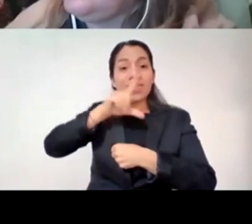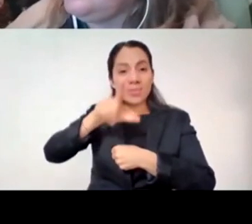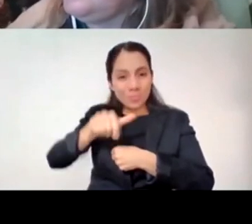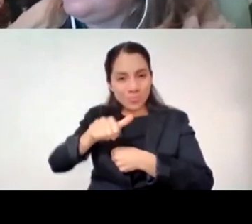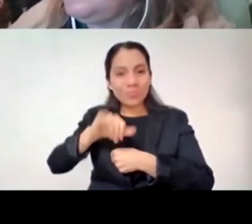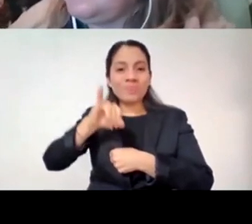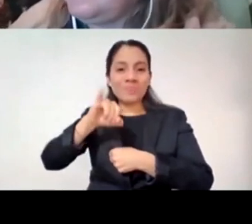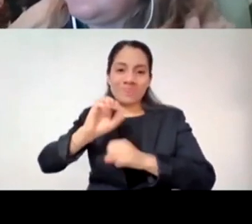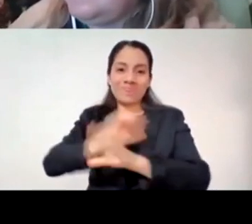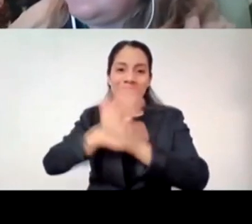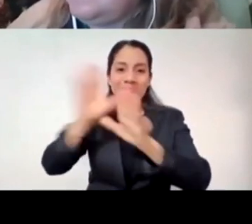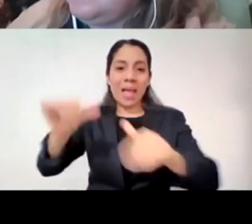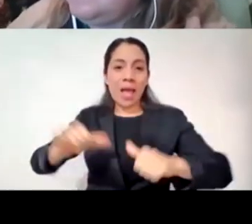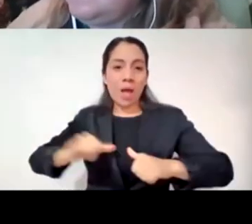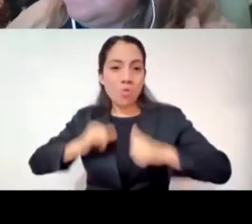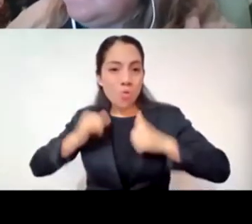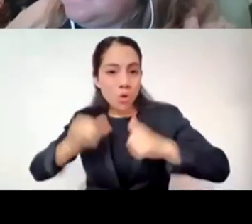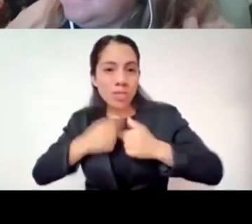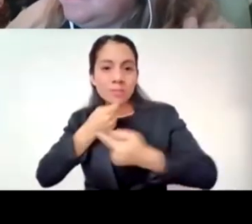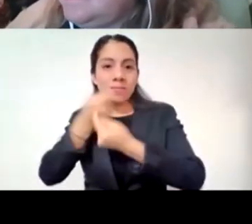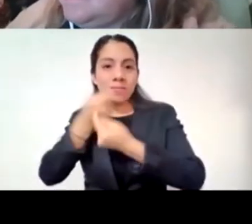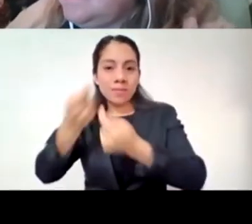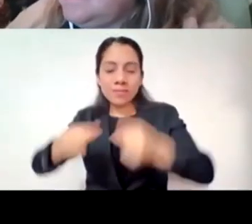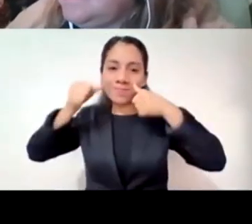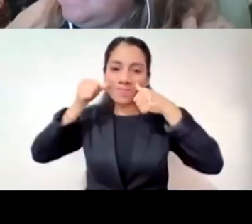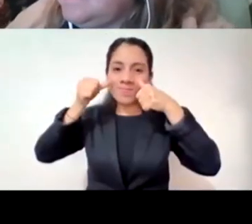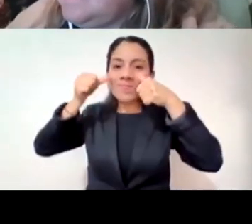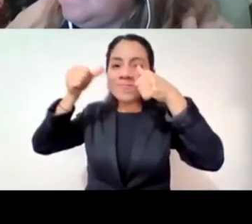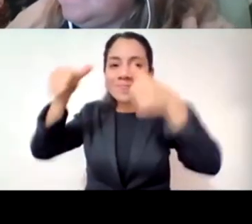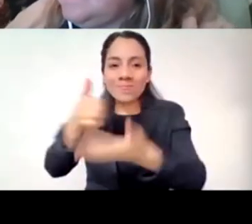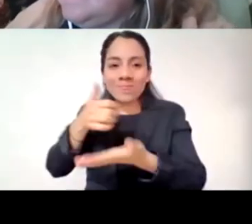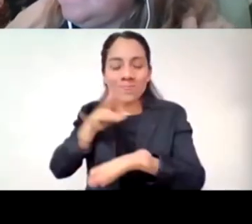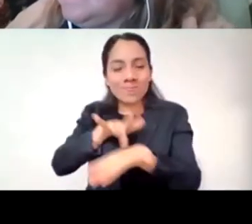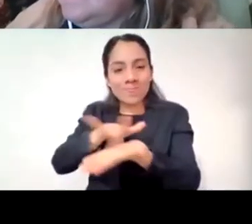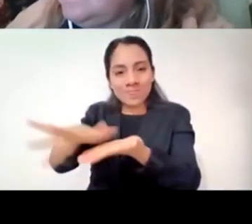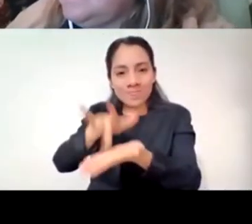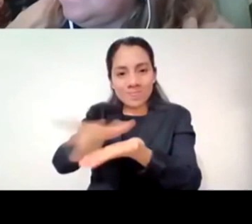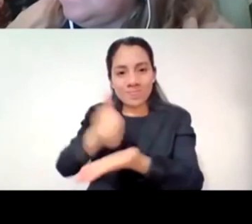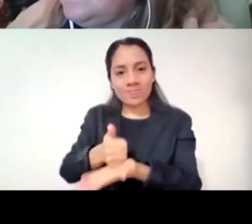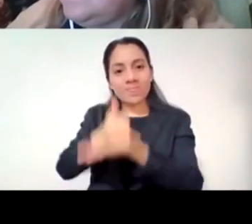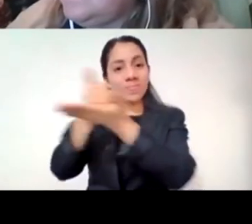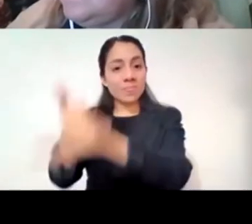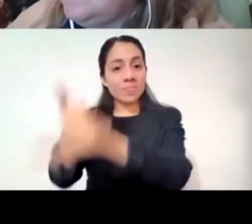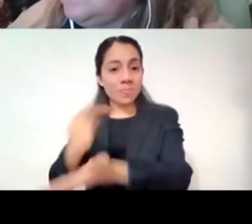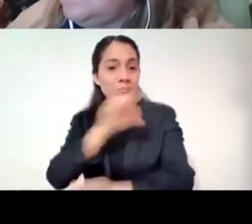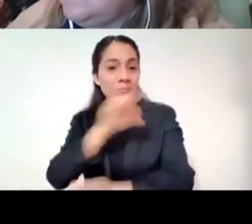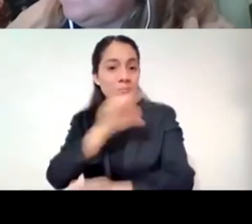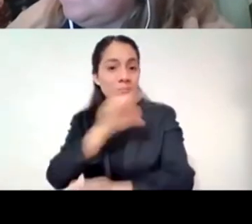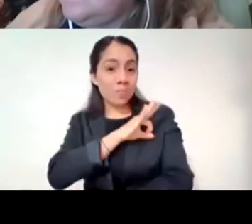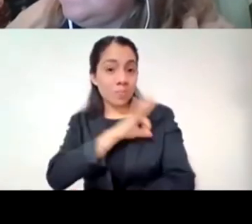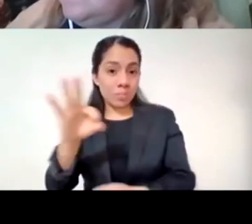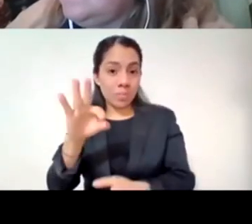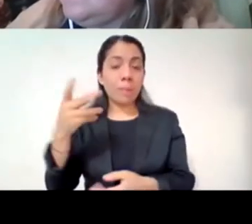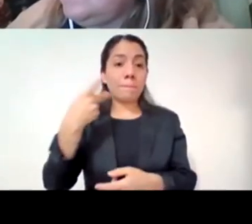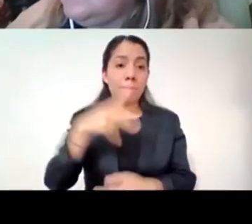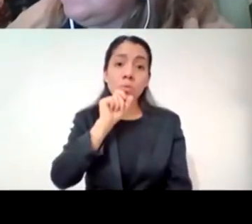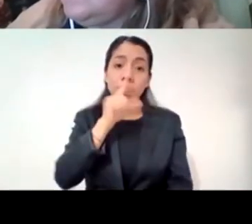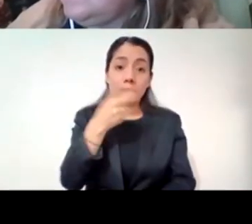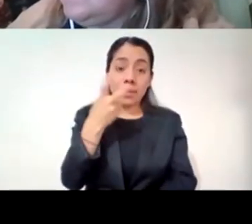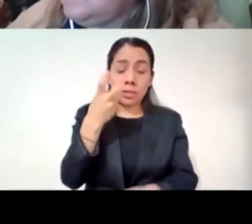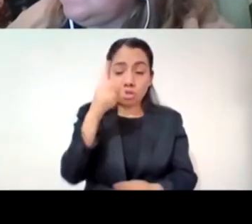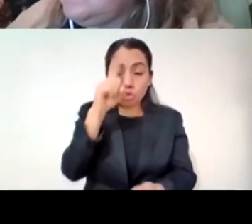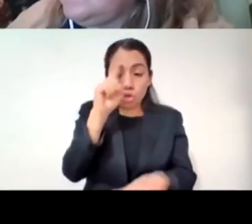necesitan entonces la mirada también en este espacio es para nosotros adultos o sea